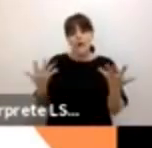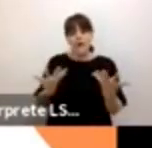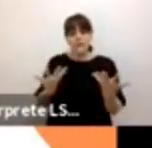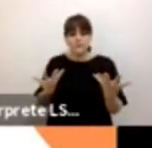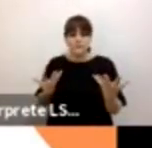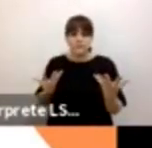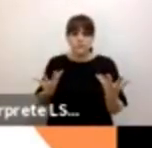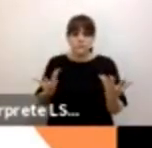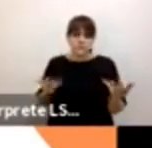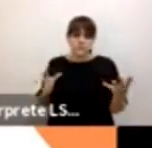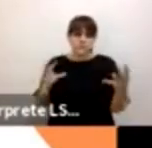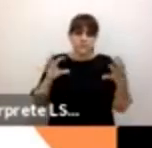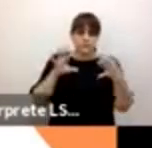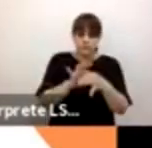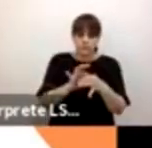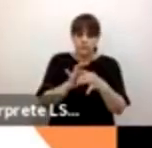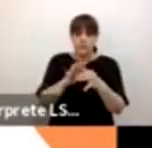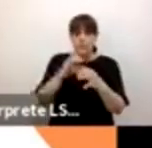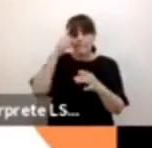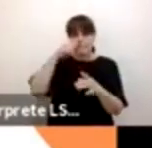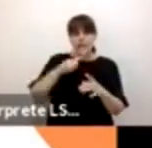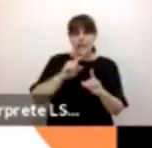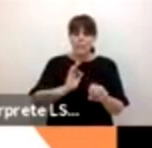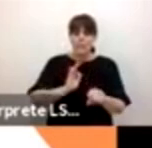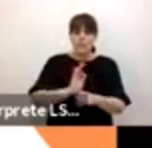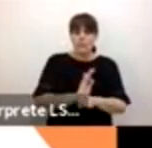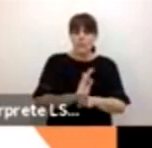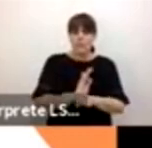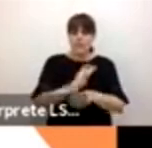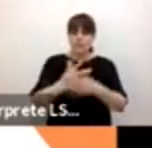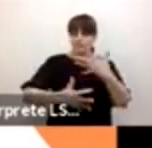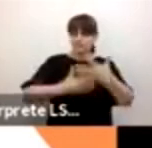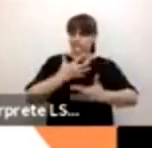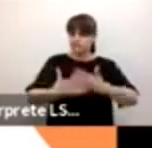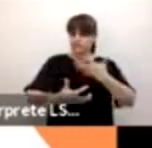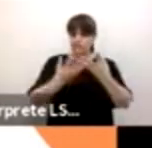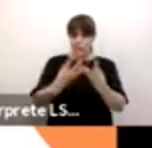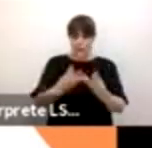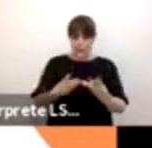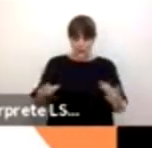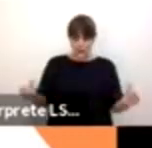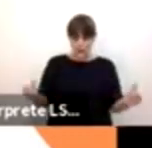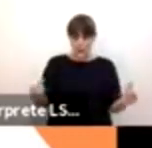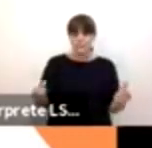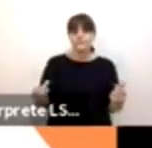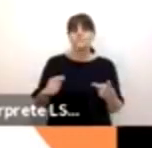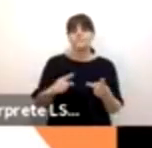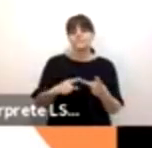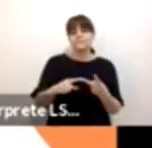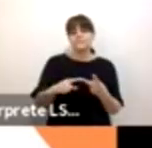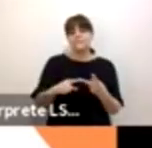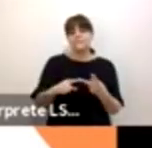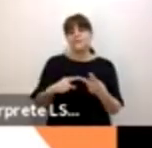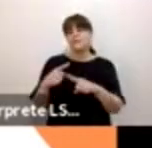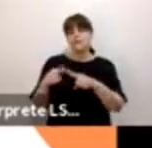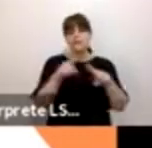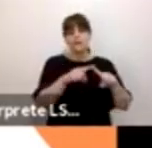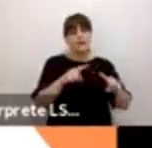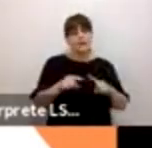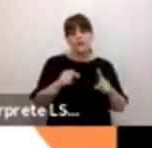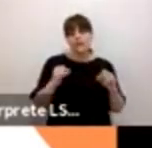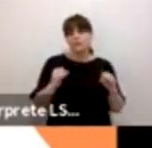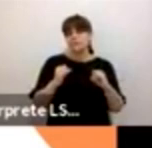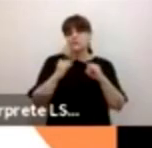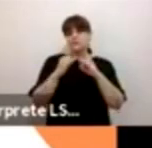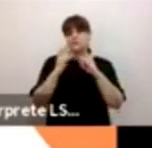discriminación o contra la violencia de género en los esquemas en las instituciones educativas públicas de México y por supuesto también